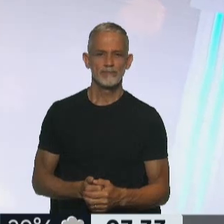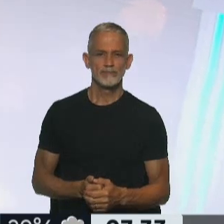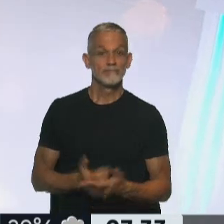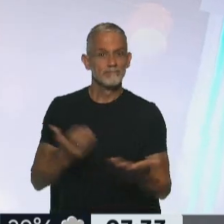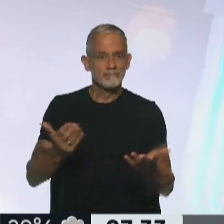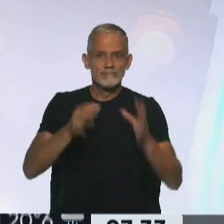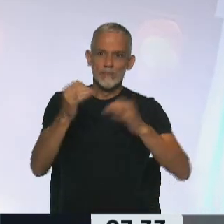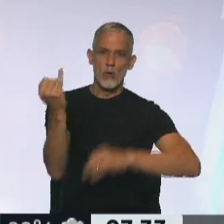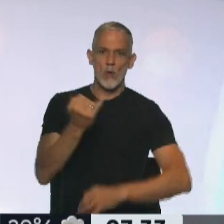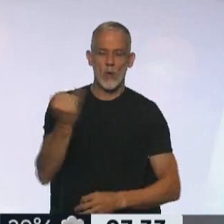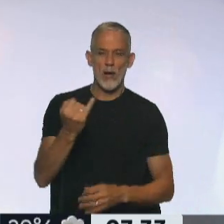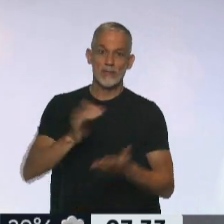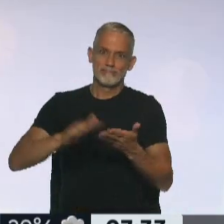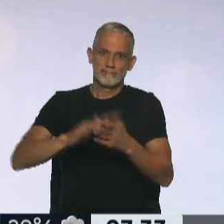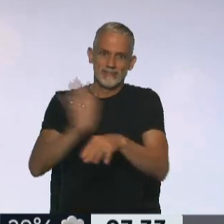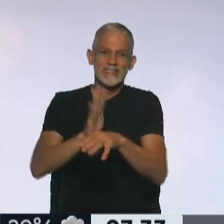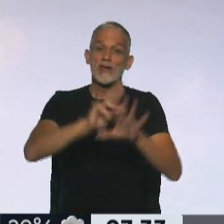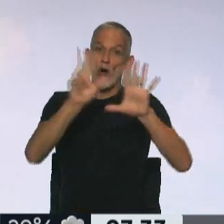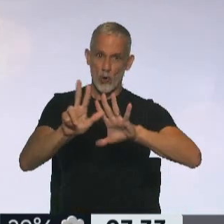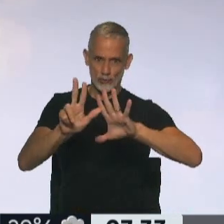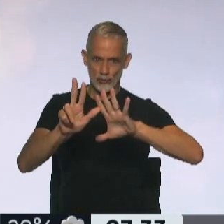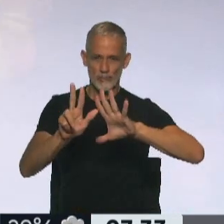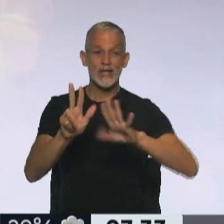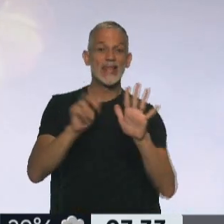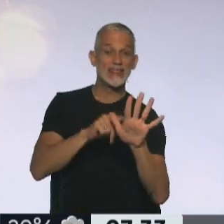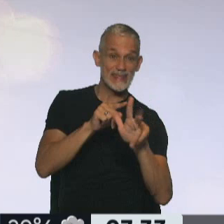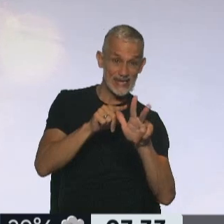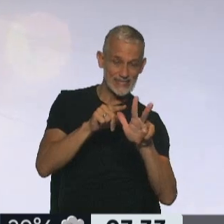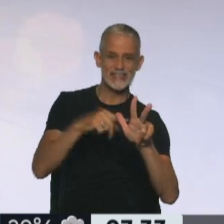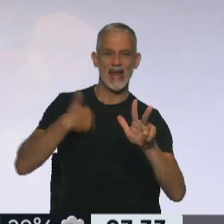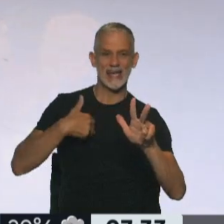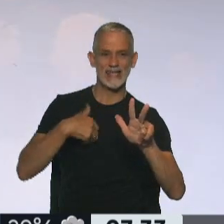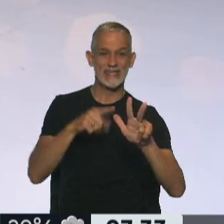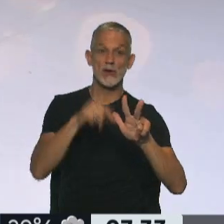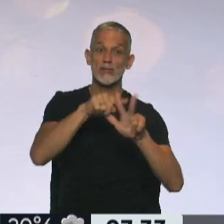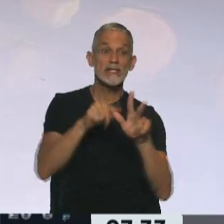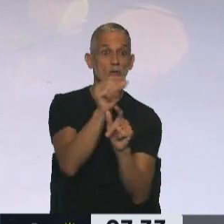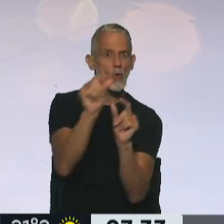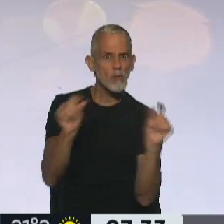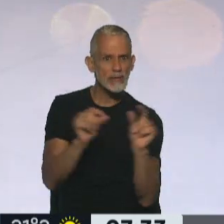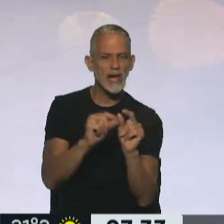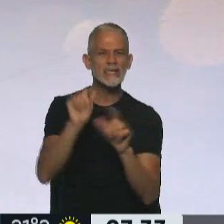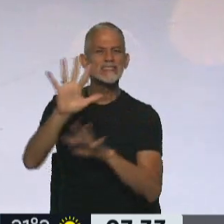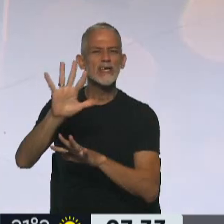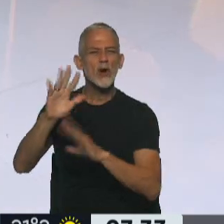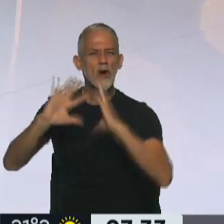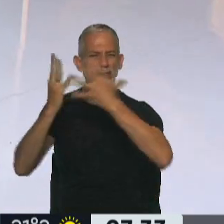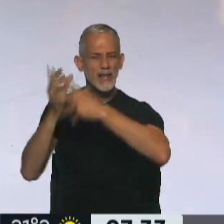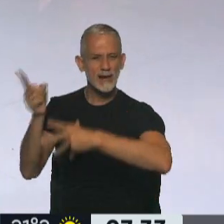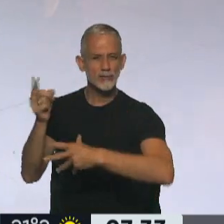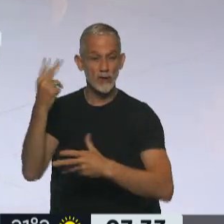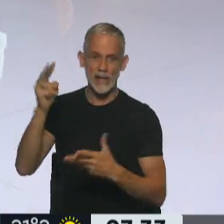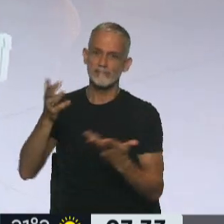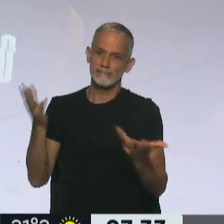Llegó el jueves, llegaron los estrenos, ocho en este caso, tres argentinos, los tres documentales, cinco internacionales, por ahí